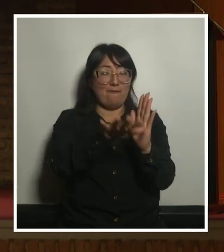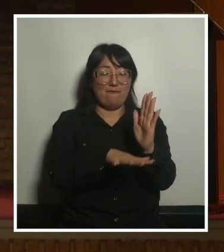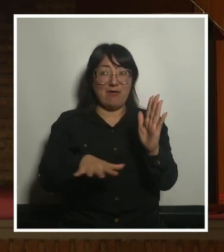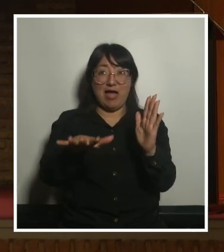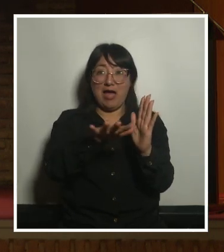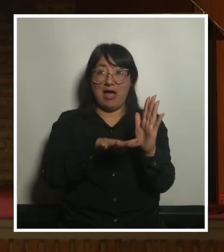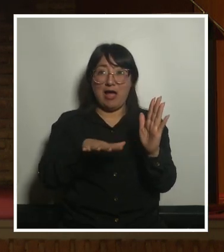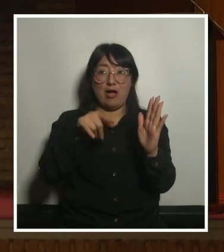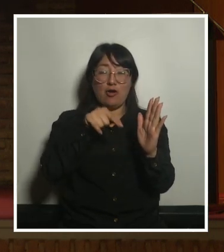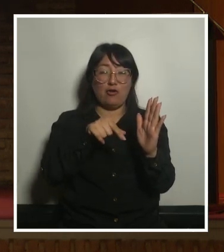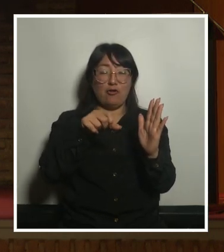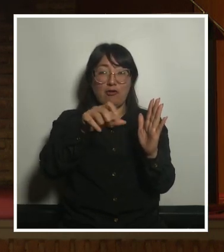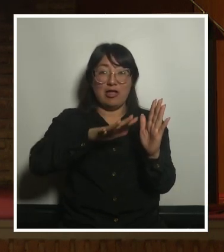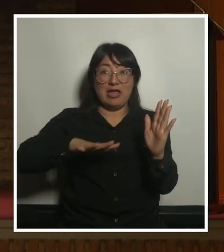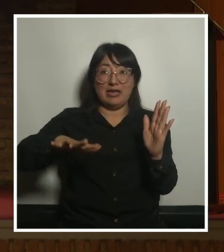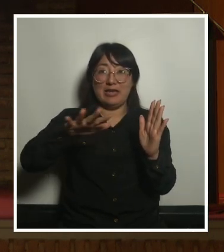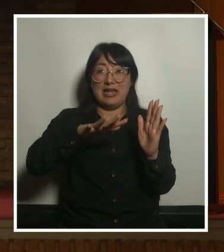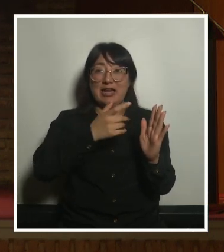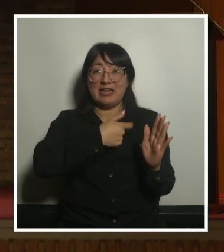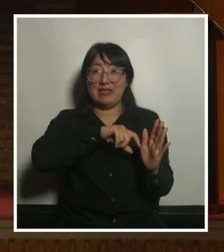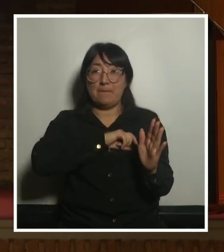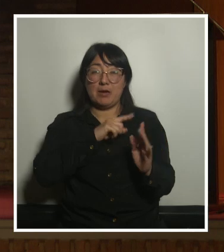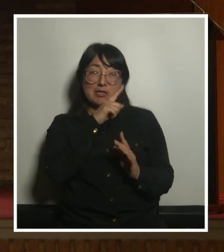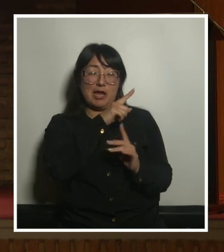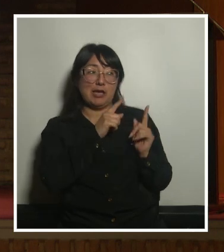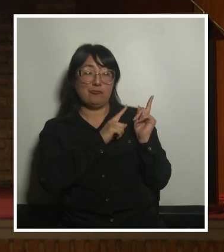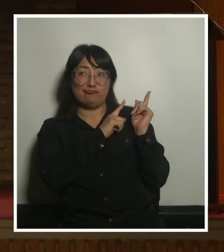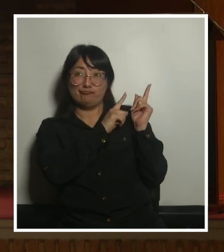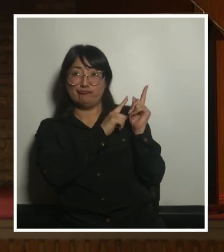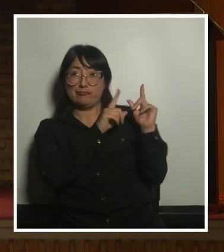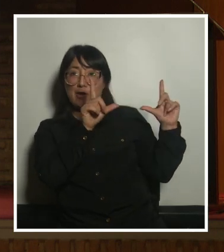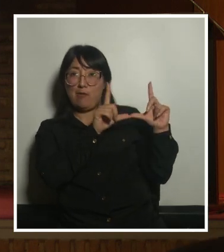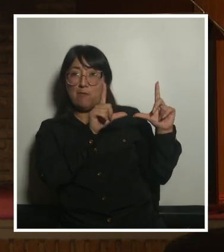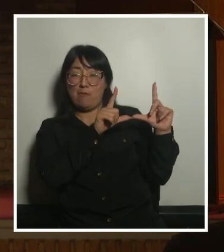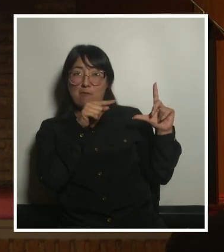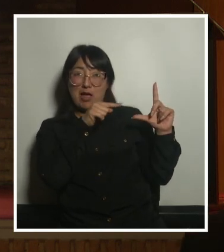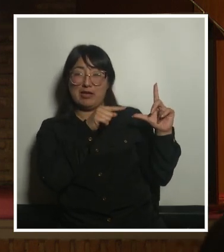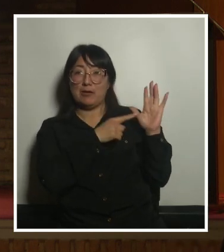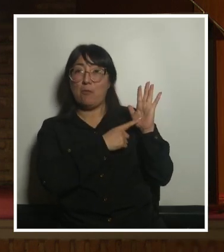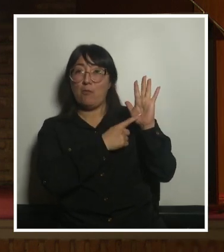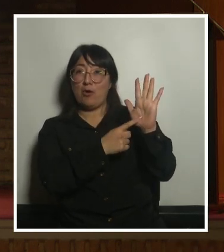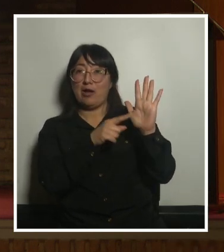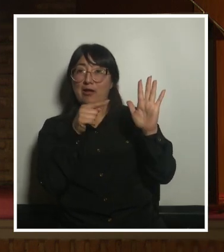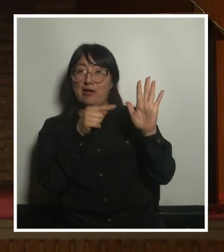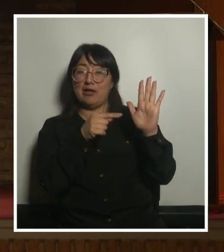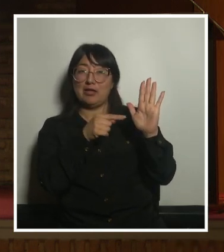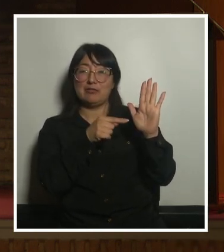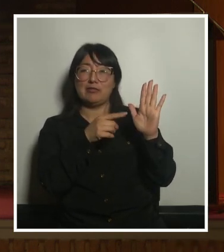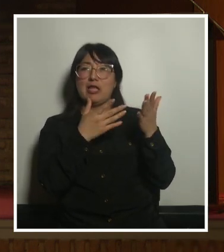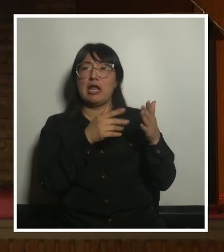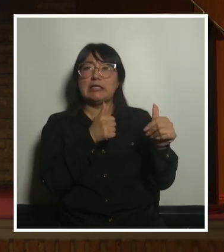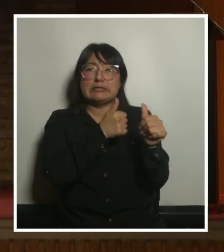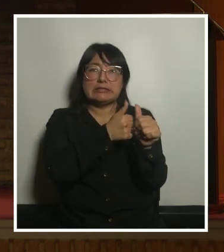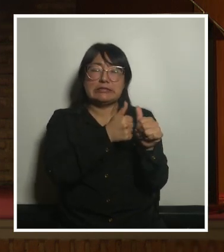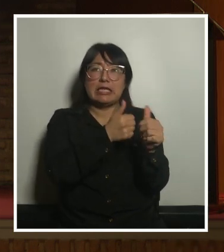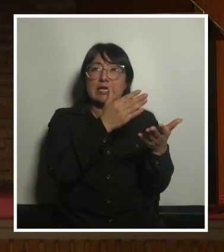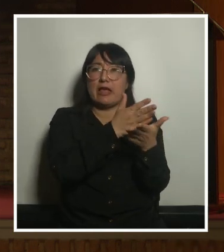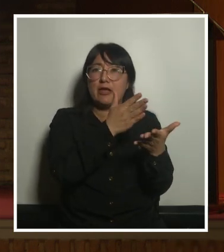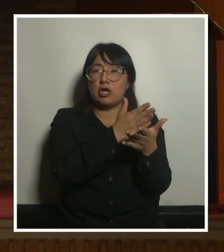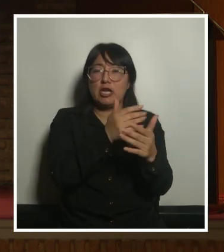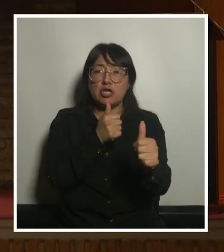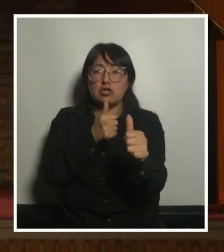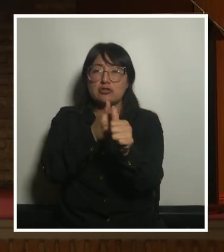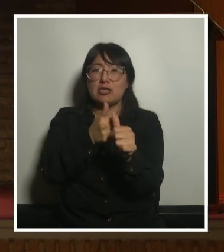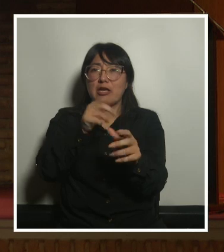Coloma en el área metropolitana de Barcelona es un centro cívico entonces está cerca de colegios de espacios públicos tú